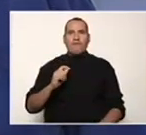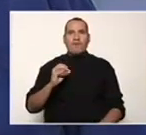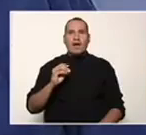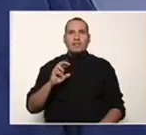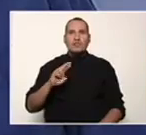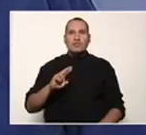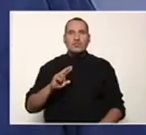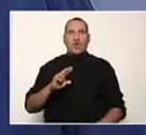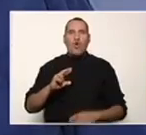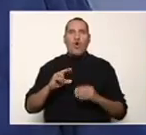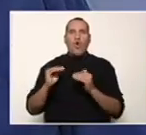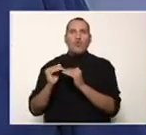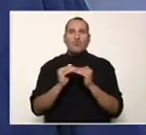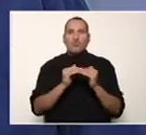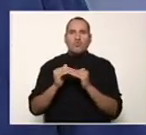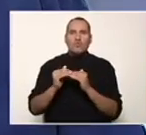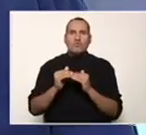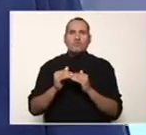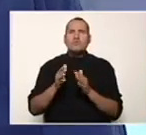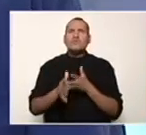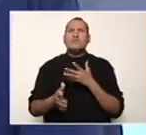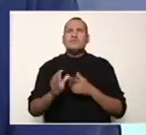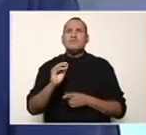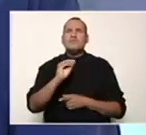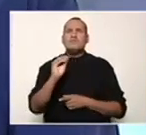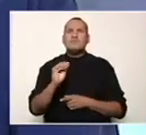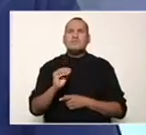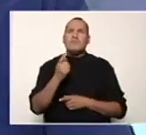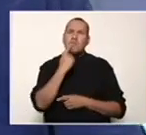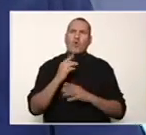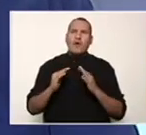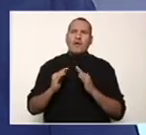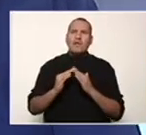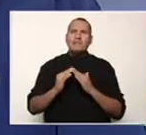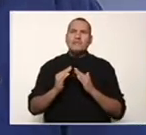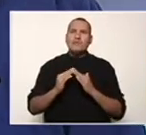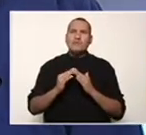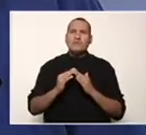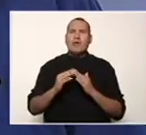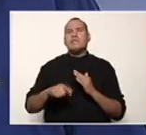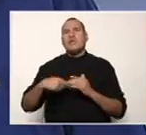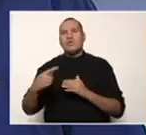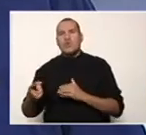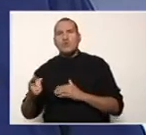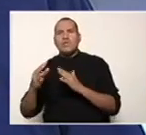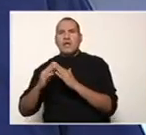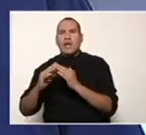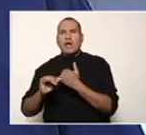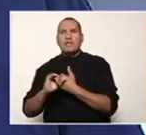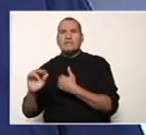Yo les preguntaría, ¿qué es común en tu casa y en la casa de tu vecina?